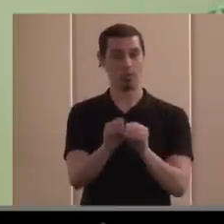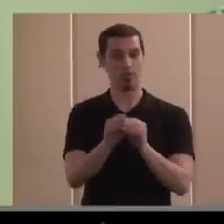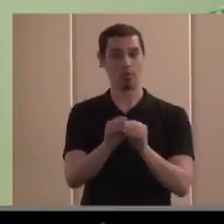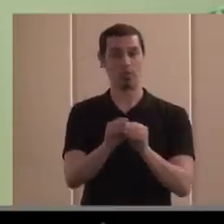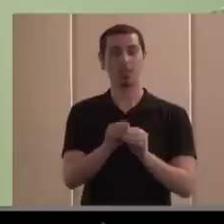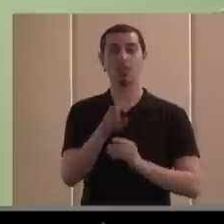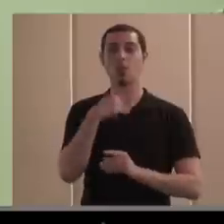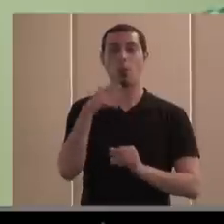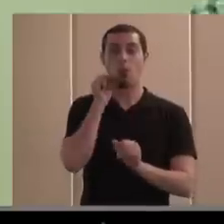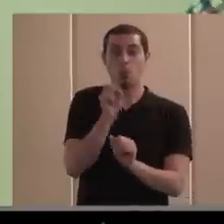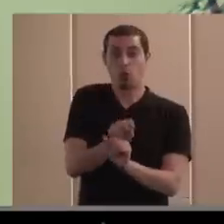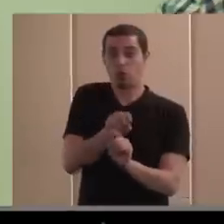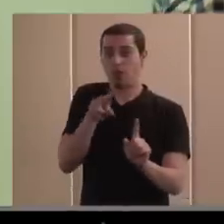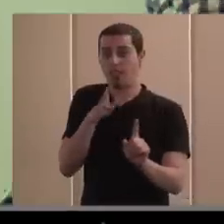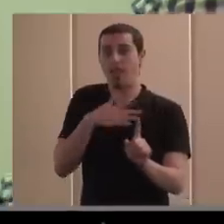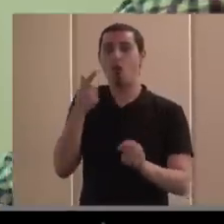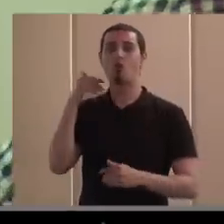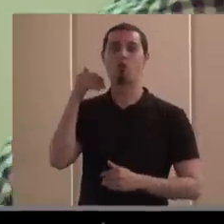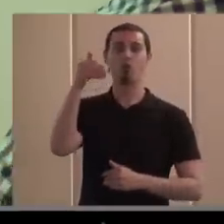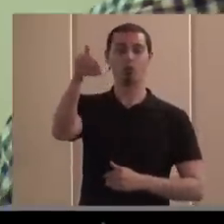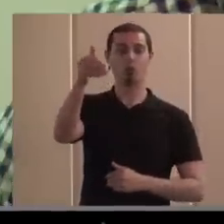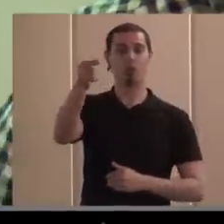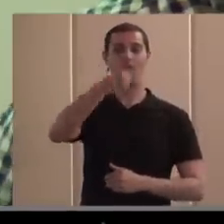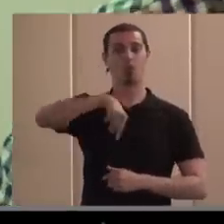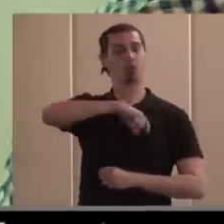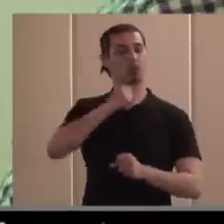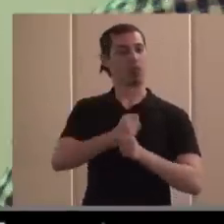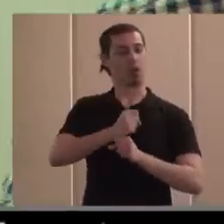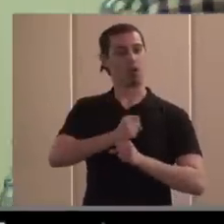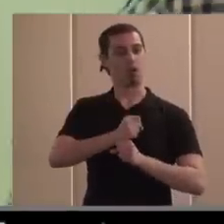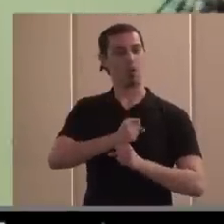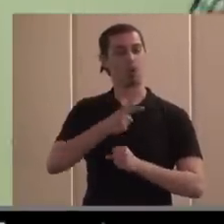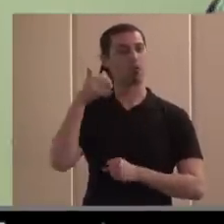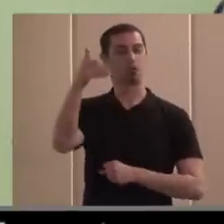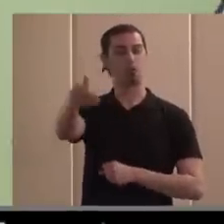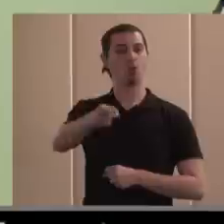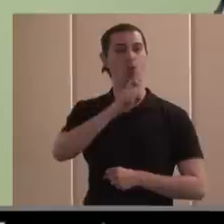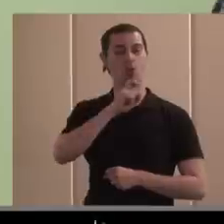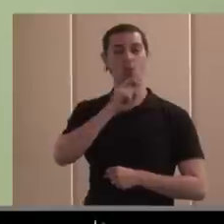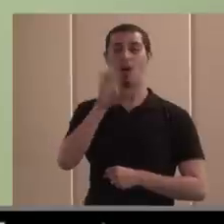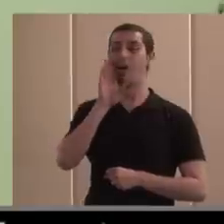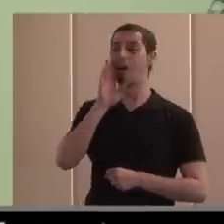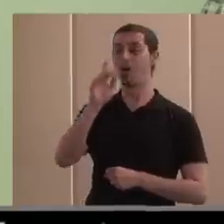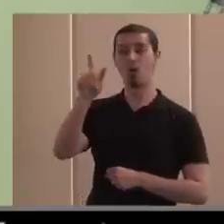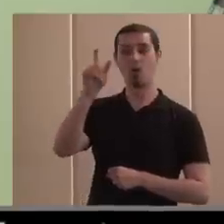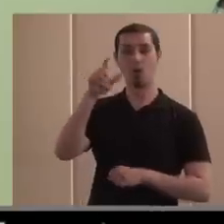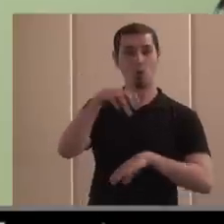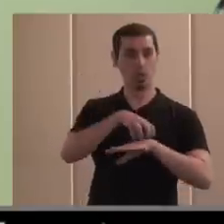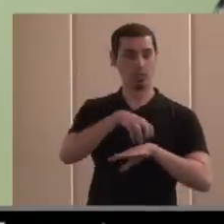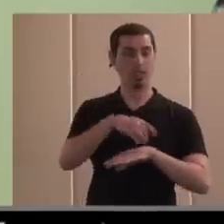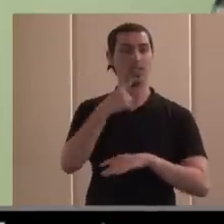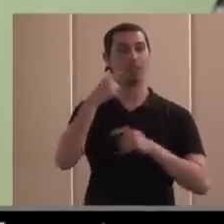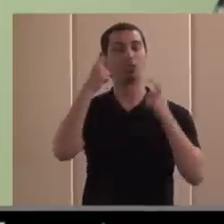como veo yo un poco el futuro de todo lo que hacemos ¿no? pues como muy bien decía Luis en intentar